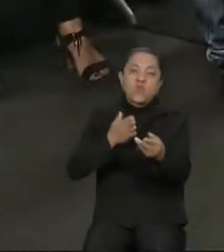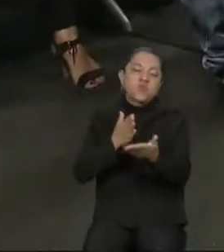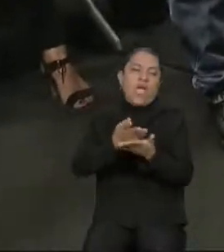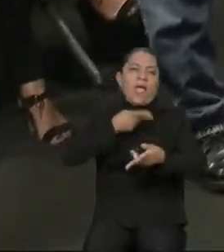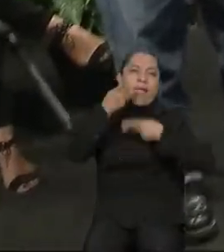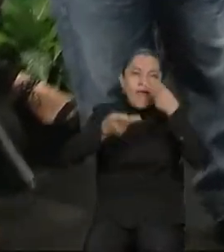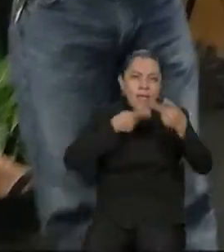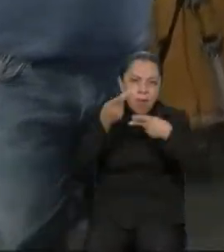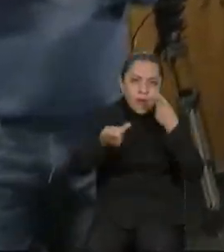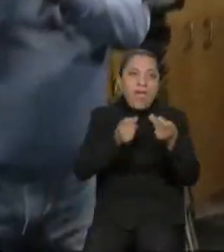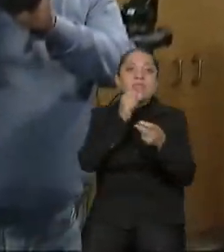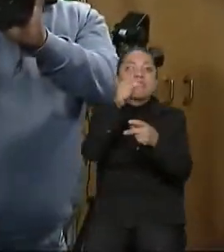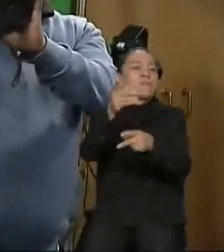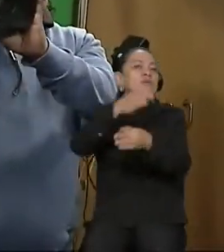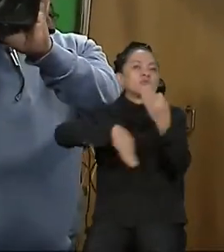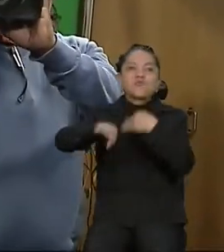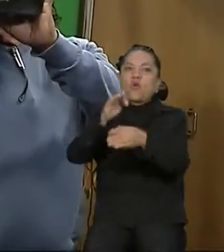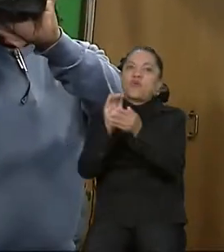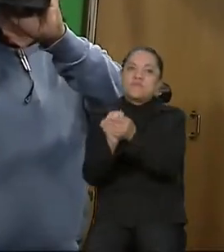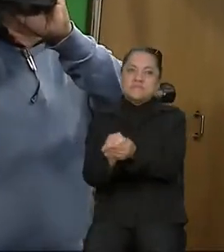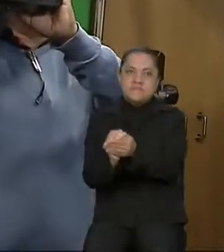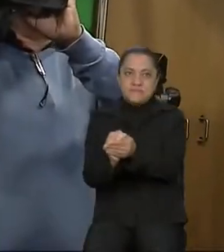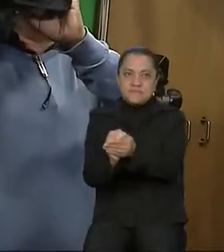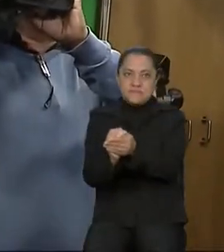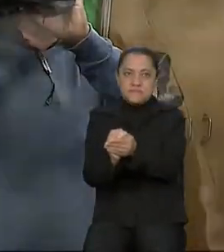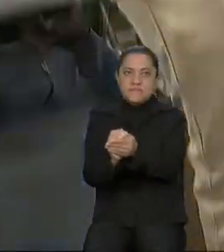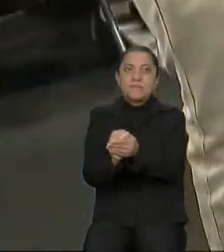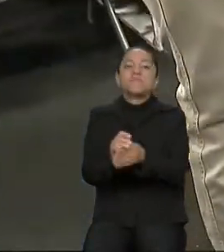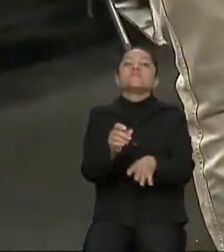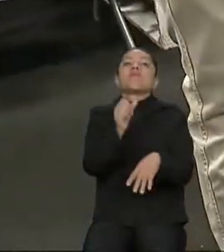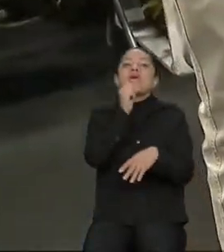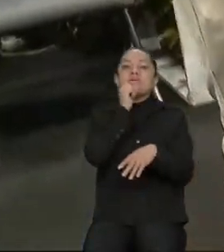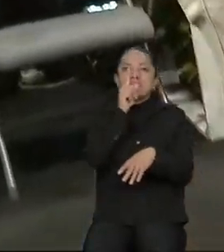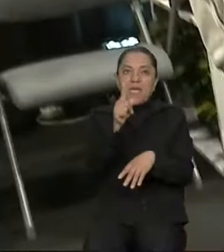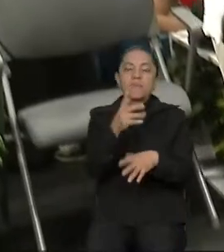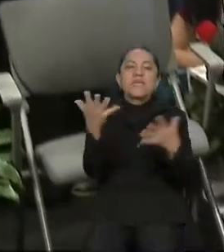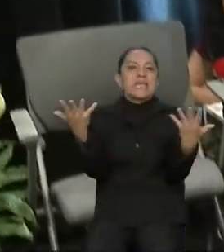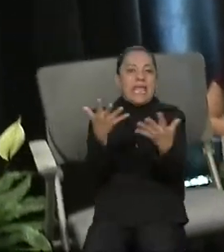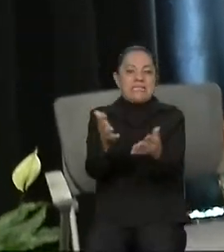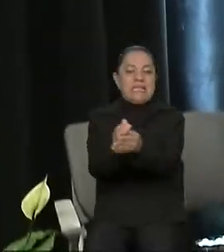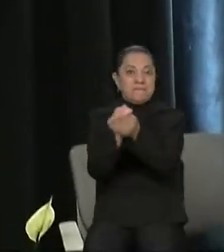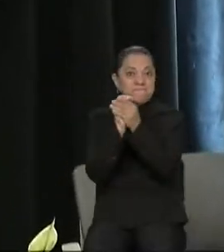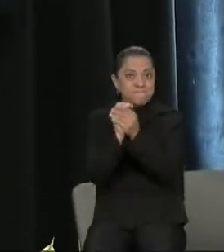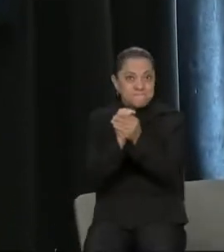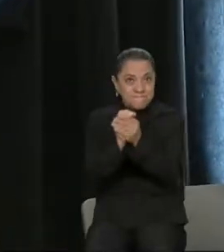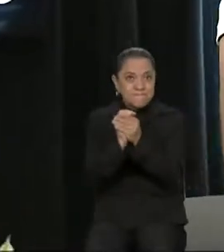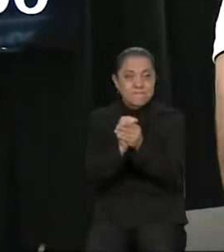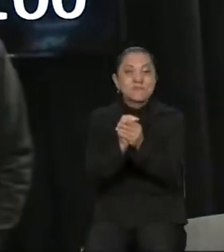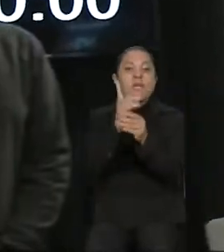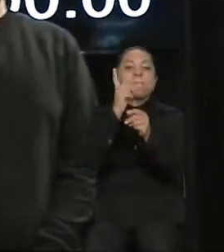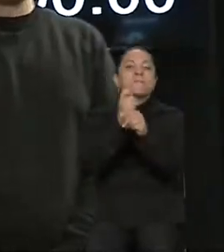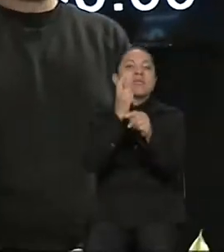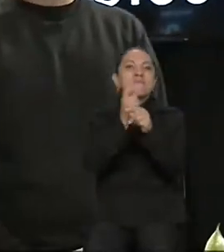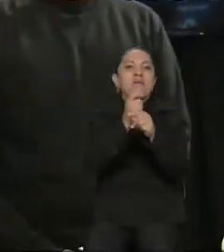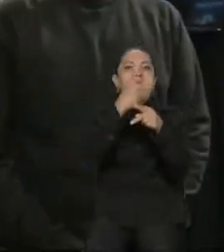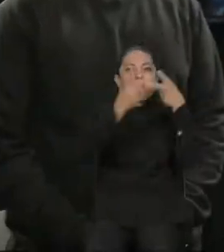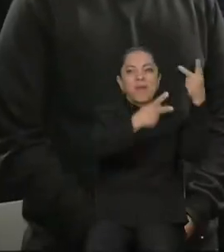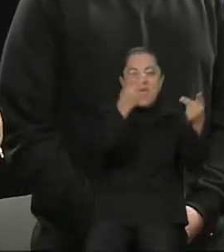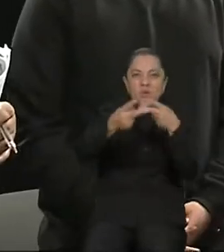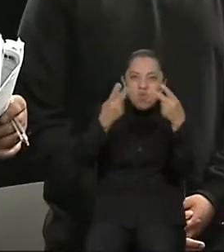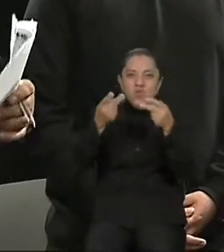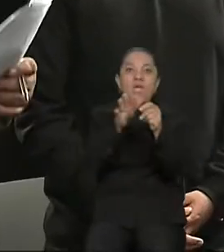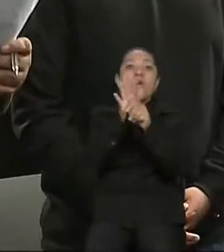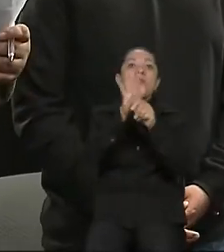orden de participación en la primera ronda temática. Un sorteo más tuvo que ver con el orden de participación de la segunda